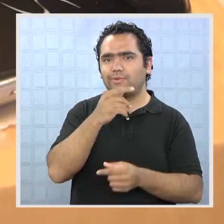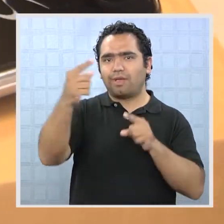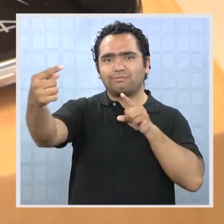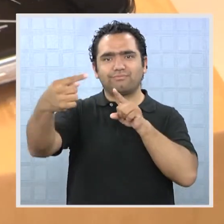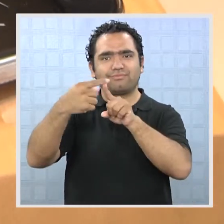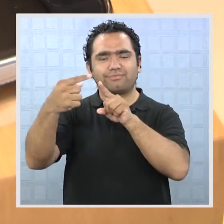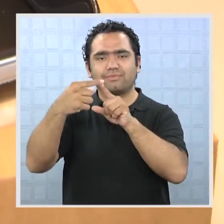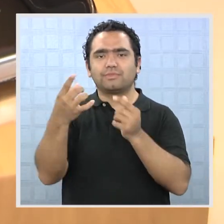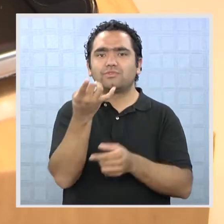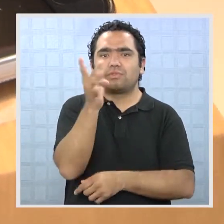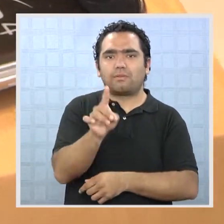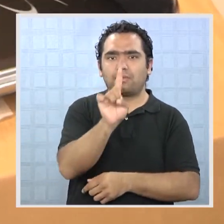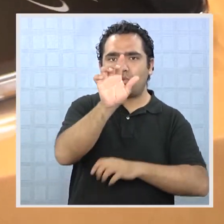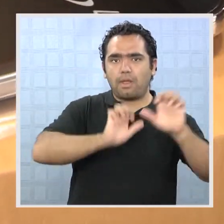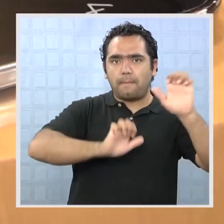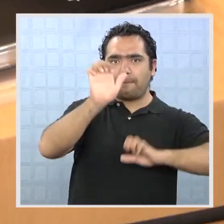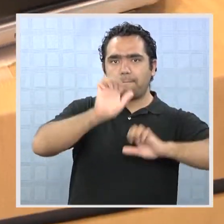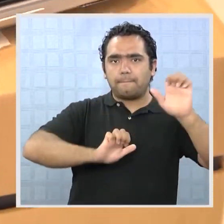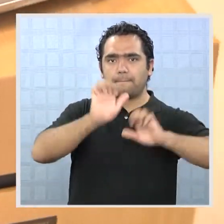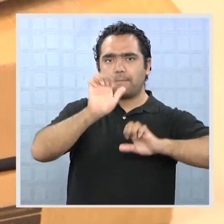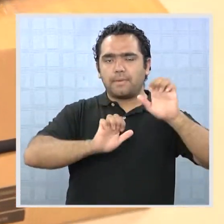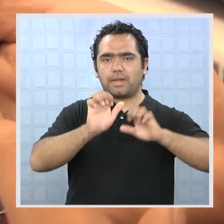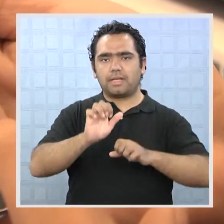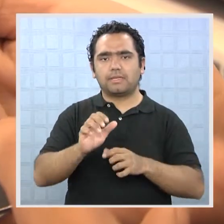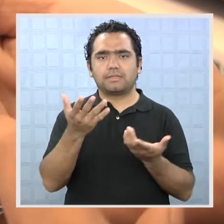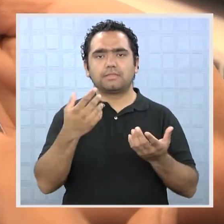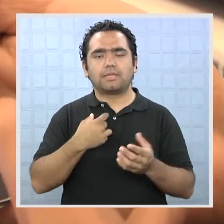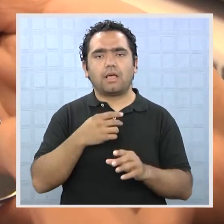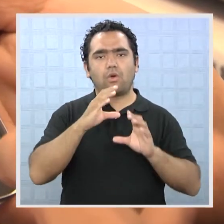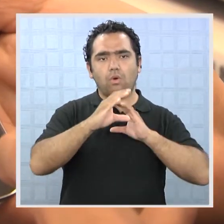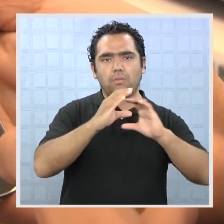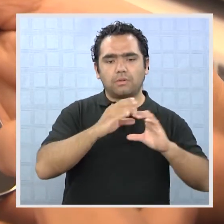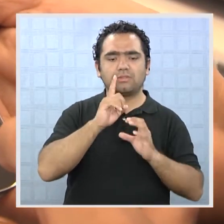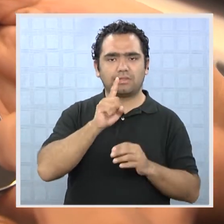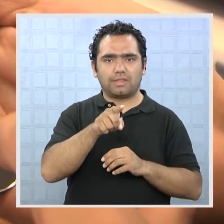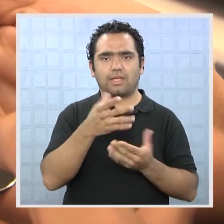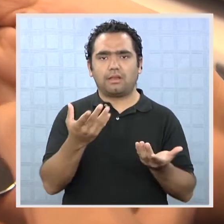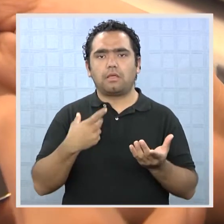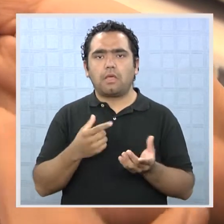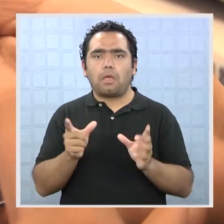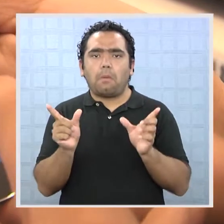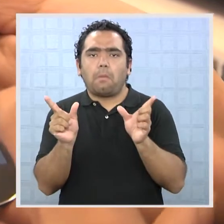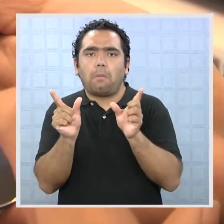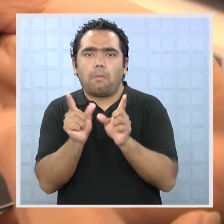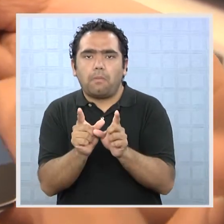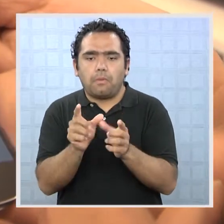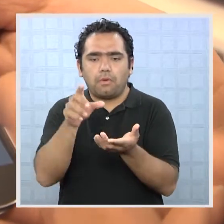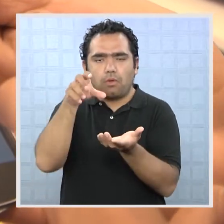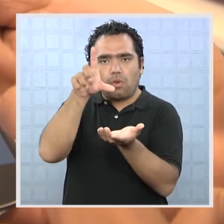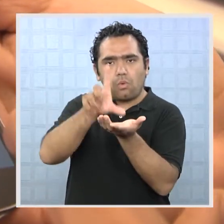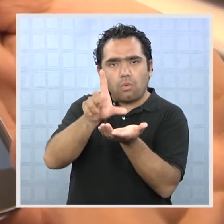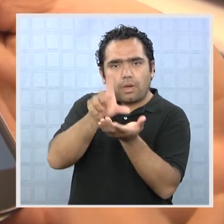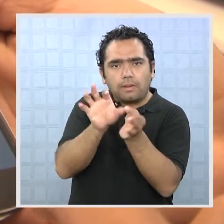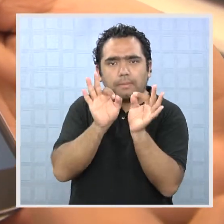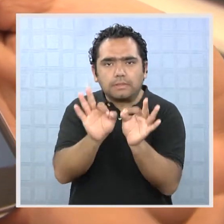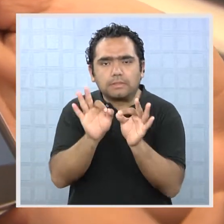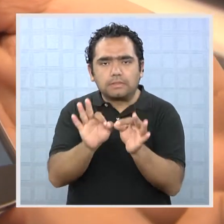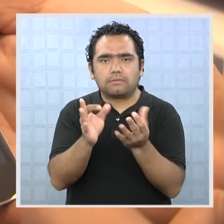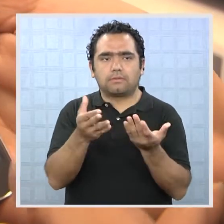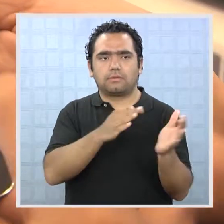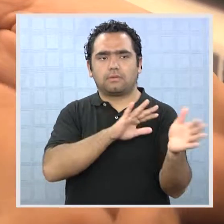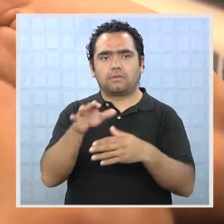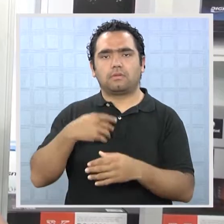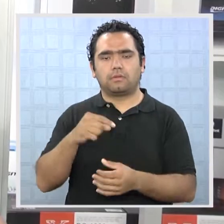empresa de telecomunicaciones la tiene disponible, y en un pequeño sector de la capital. Es un aparato que te